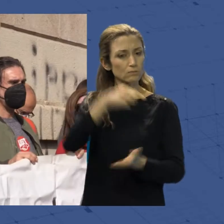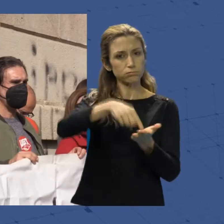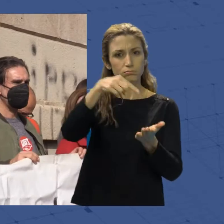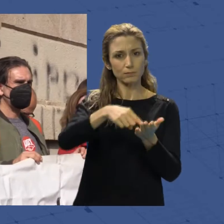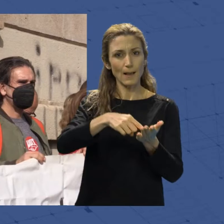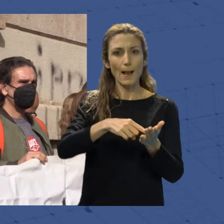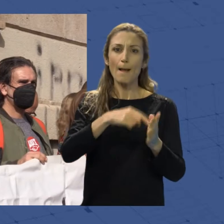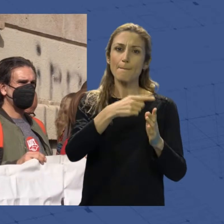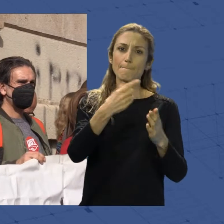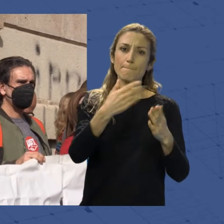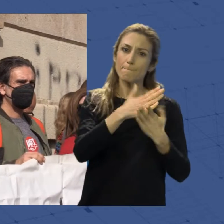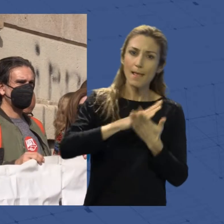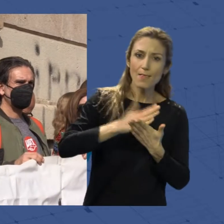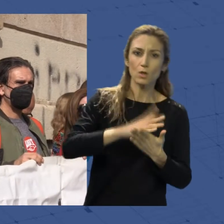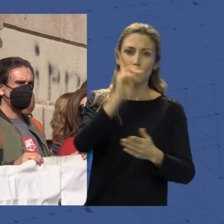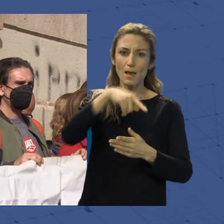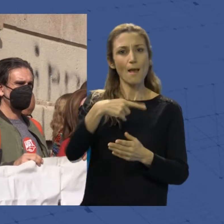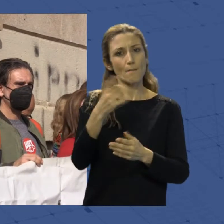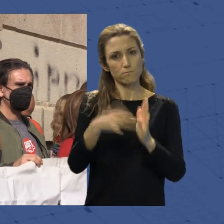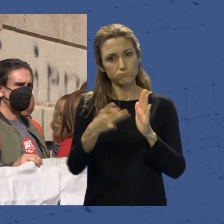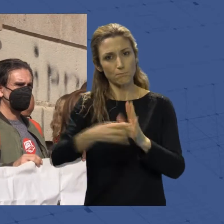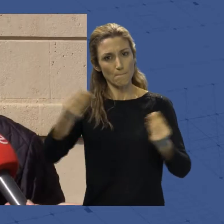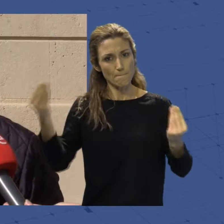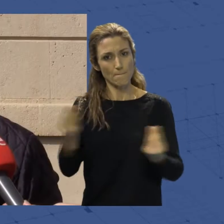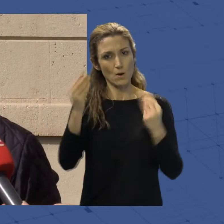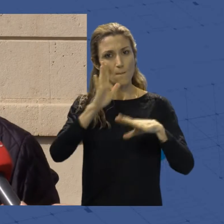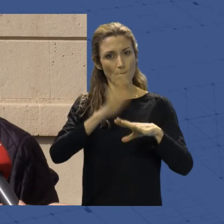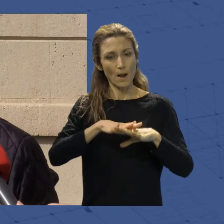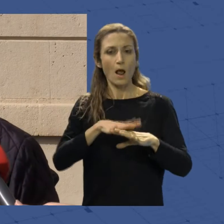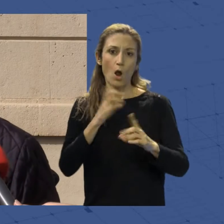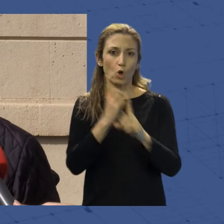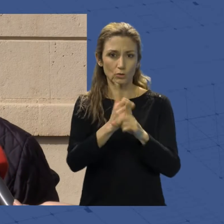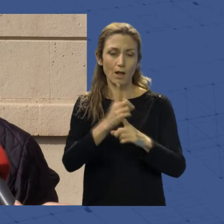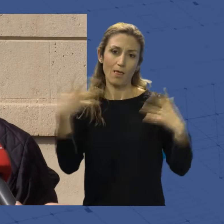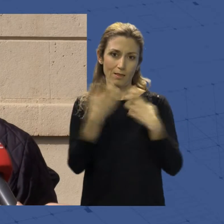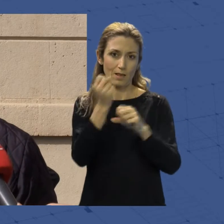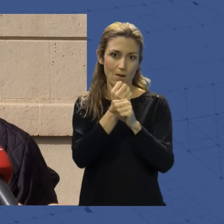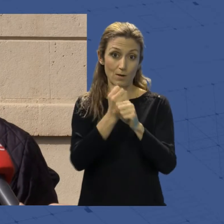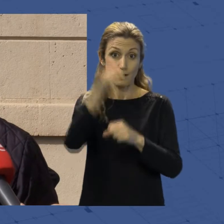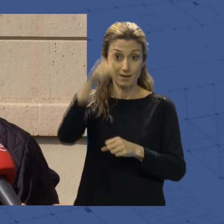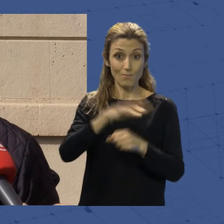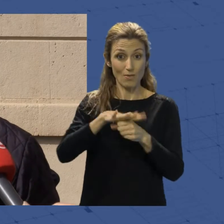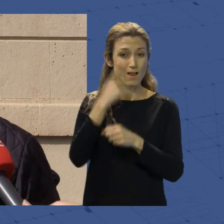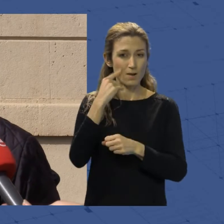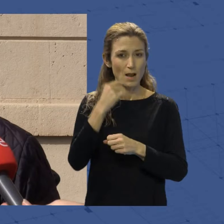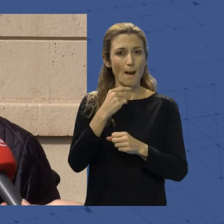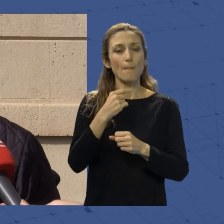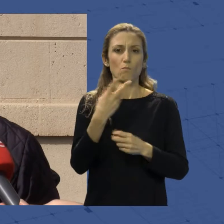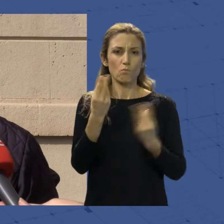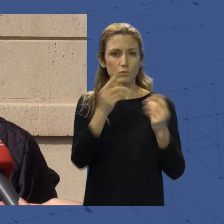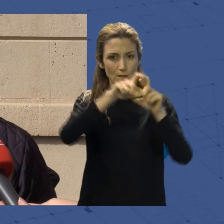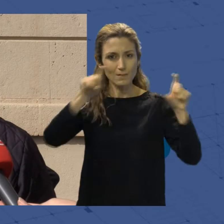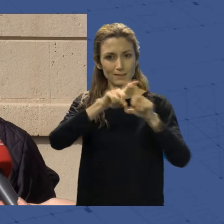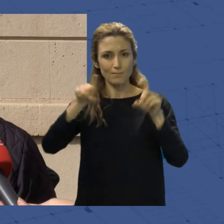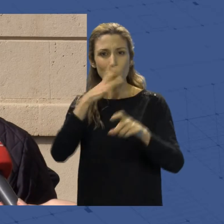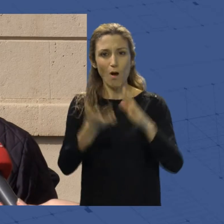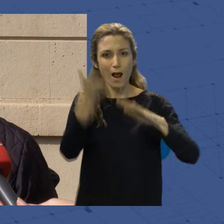a las administraciones públicas. En la provincia de Almería existen más de 33.000 empresas con trabajadores dados de alta por cuenta ajena y